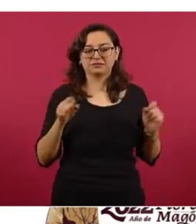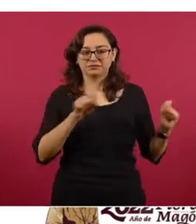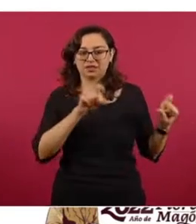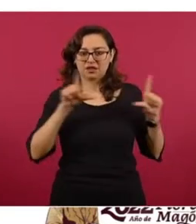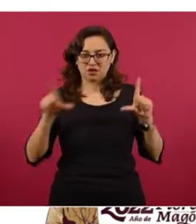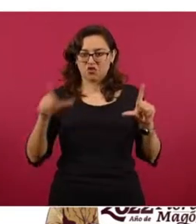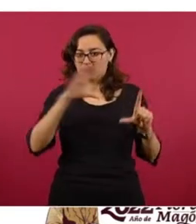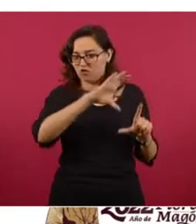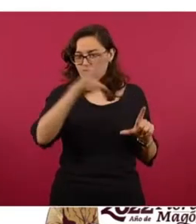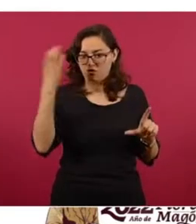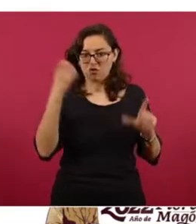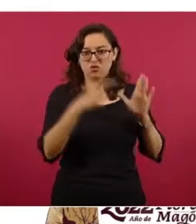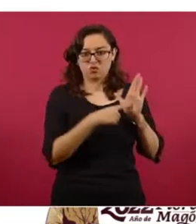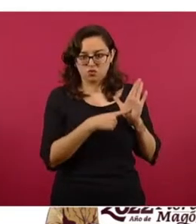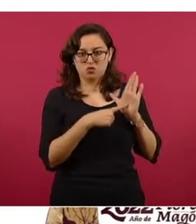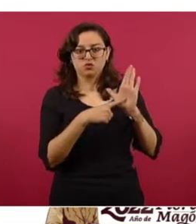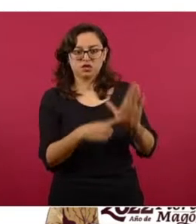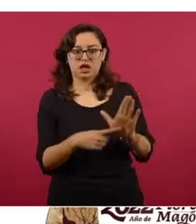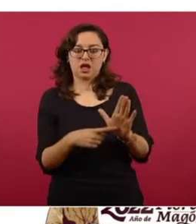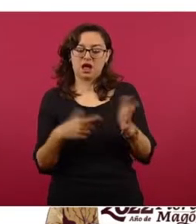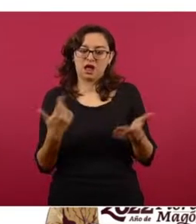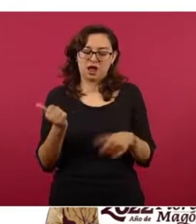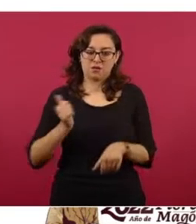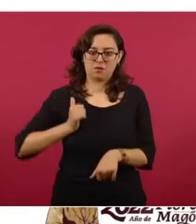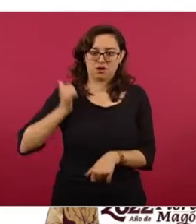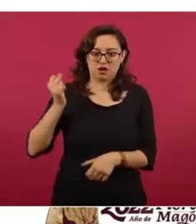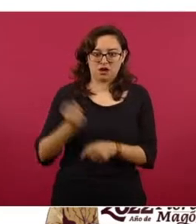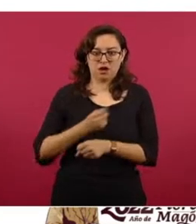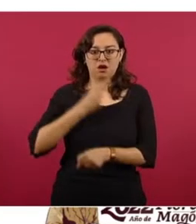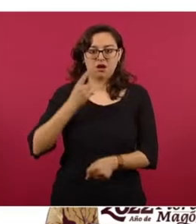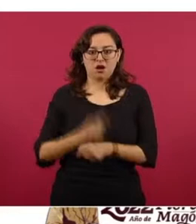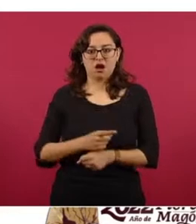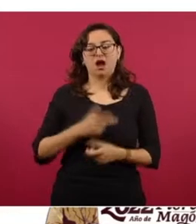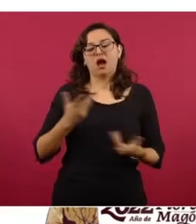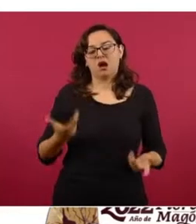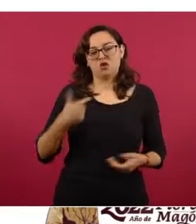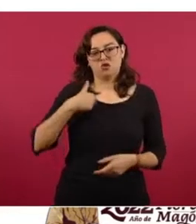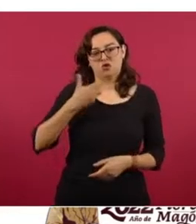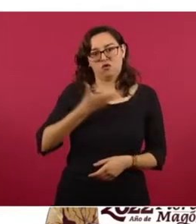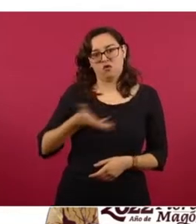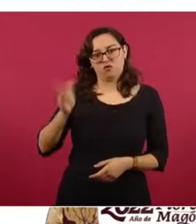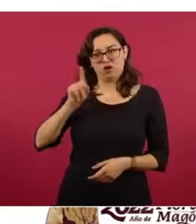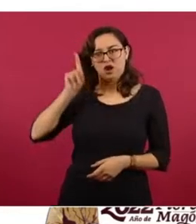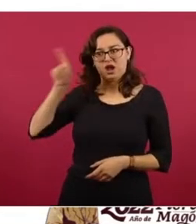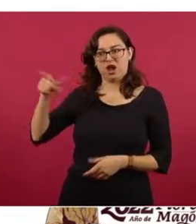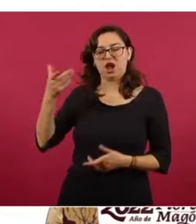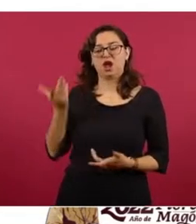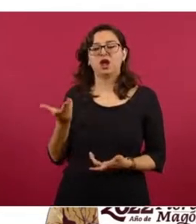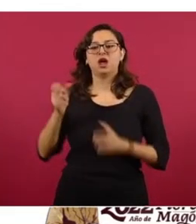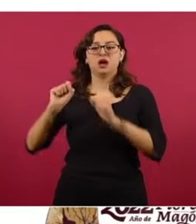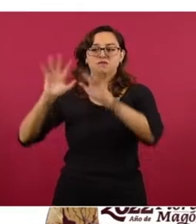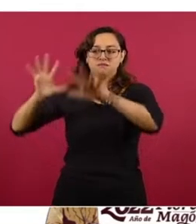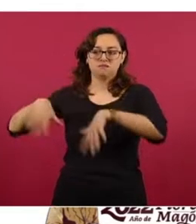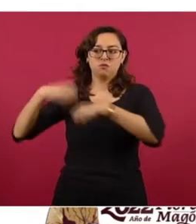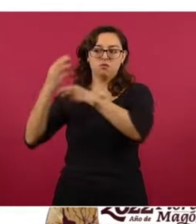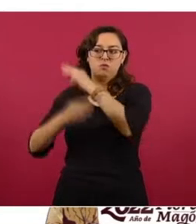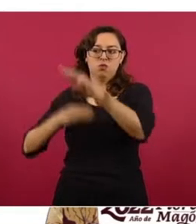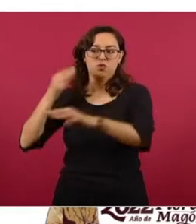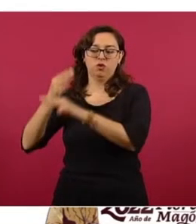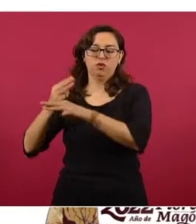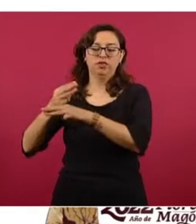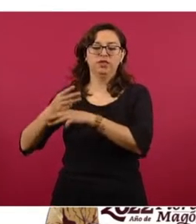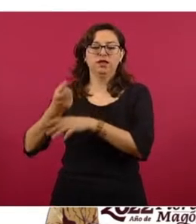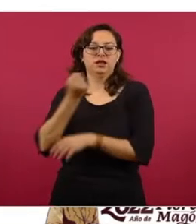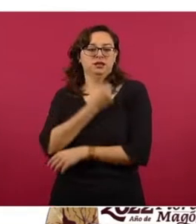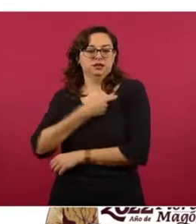en ocasión de la oportunidad, ahora que estuve en Ginebra representando al Gobierno de México en la Asamblea Mundial de la Salud, tomé esas fotos